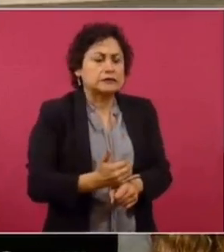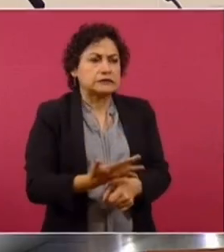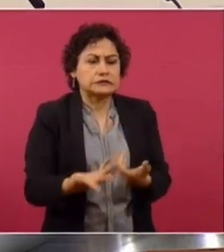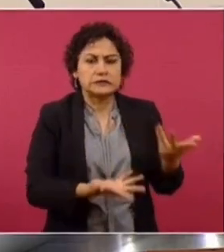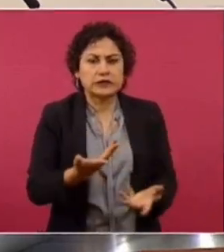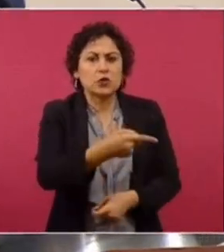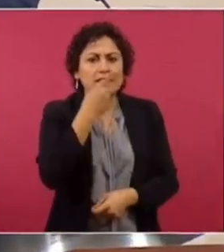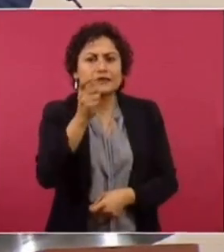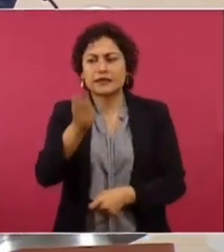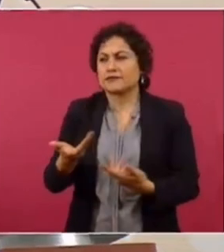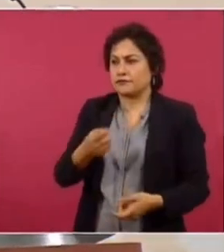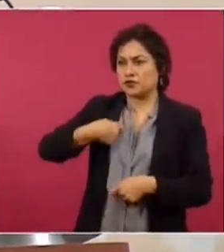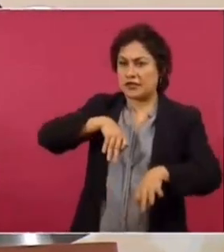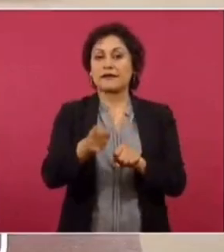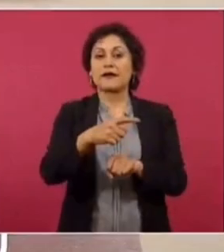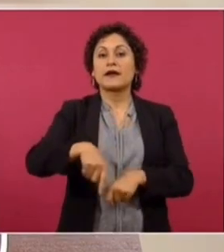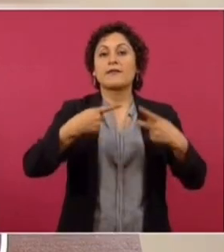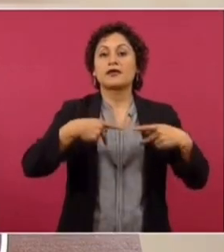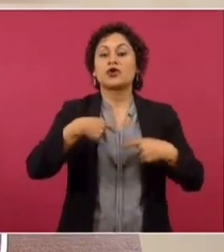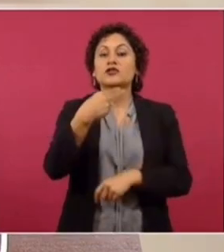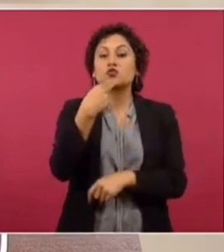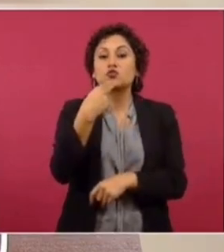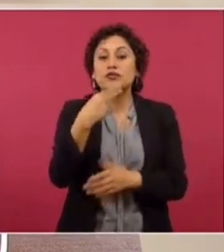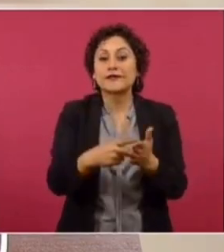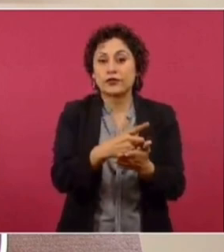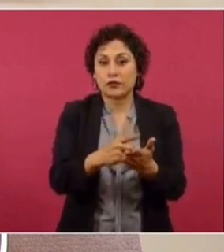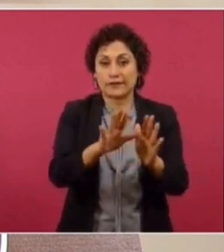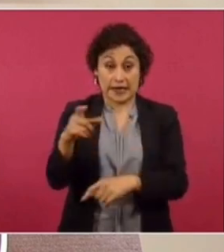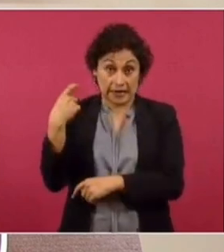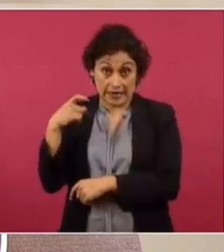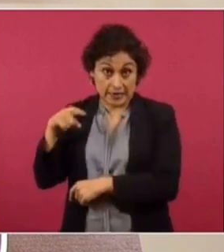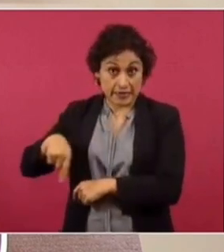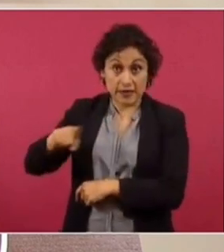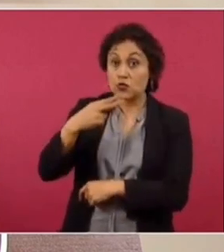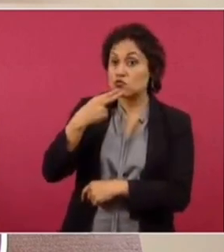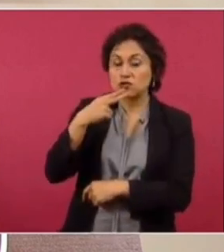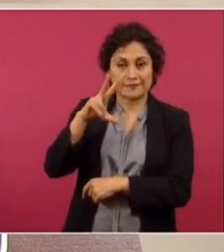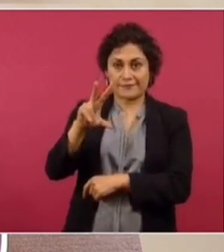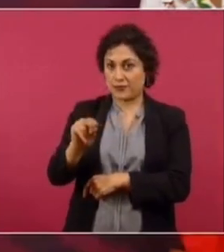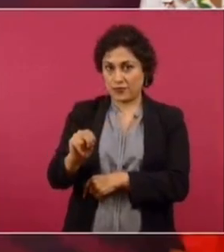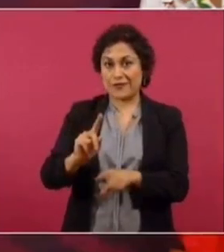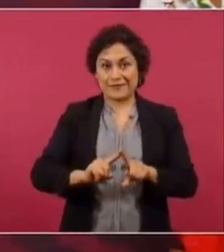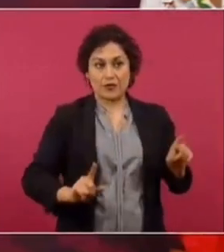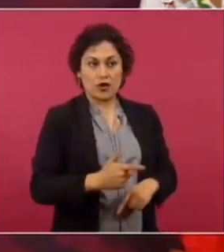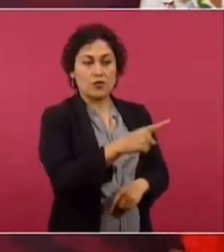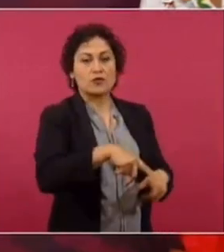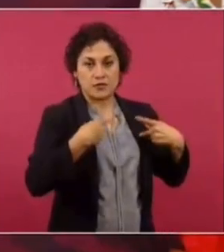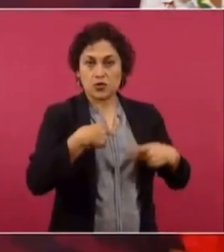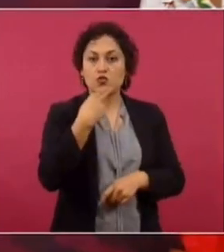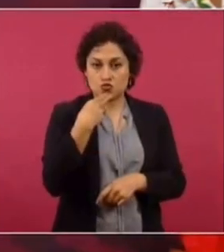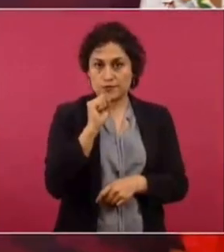situaciones. Estamos trabajando todos los días. Y ellos lo saben. En Querétaro no hay el consumo que hay en Guanajuato.